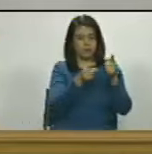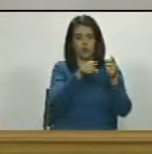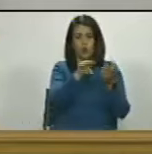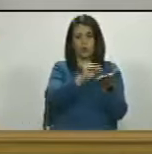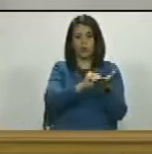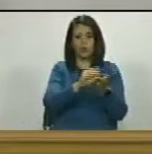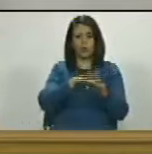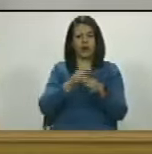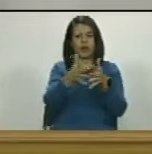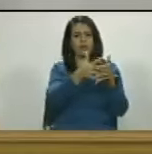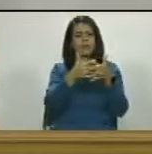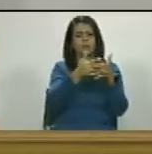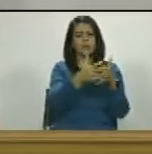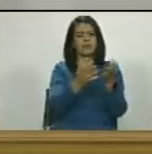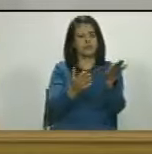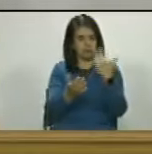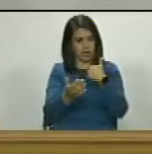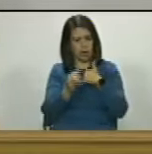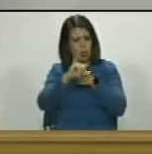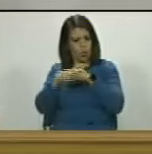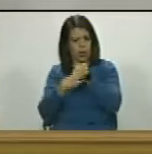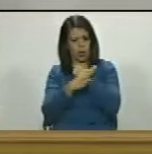porque Estados Unidos no nos entrega a Juan Guaidó